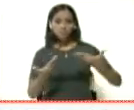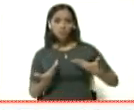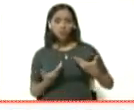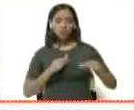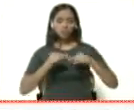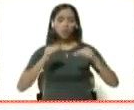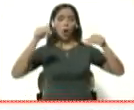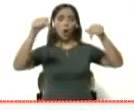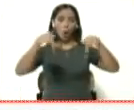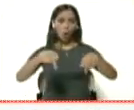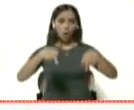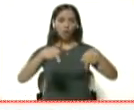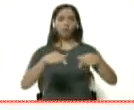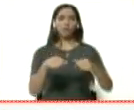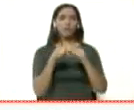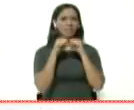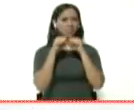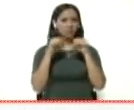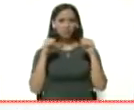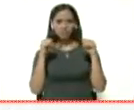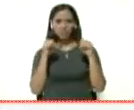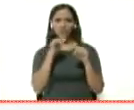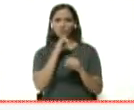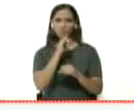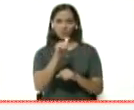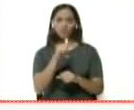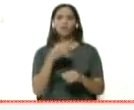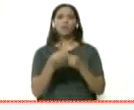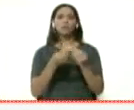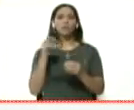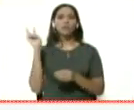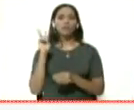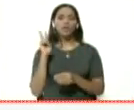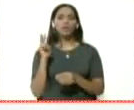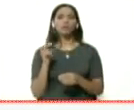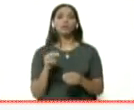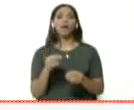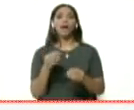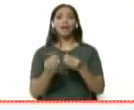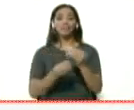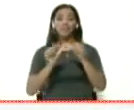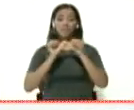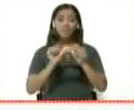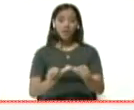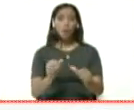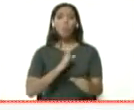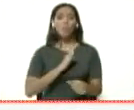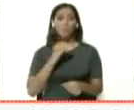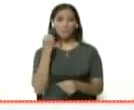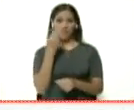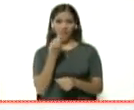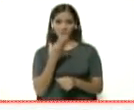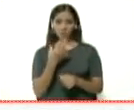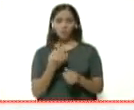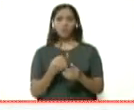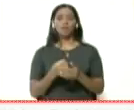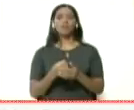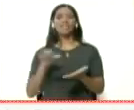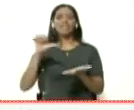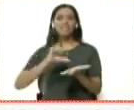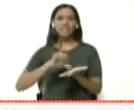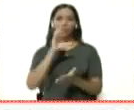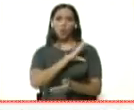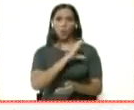hoy en la locución que hizo el país de instalar de manera permanente y en el propio Palacio de Miraflores, en el centro de